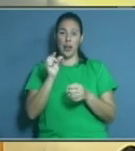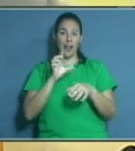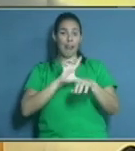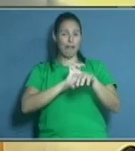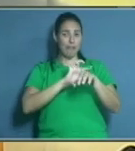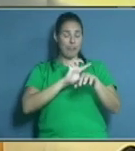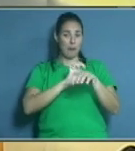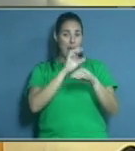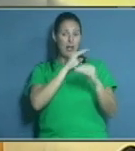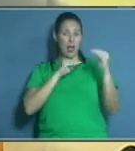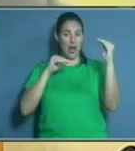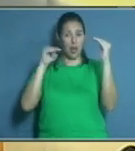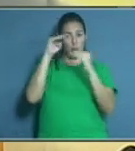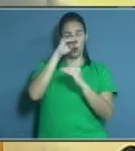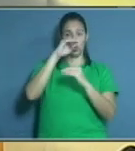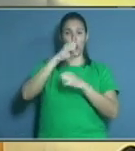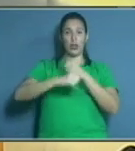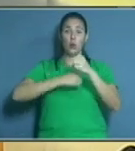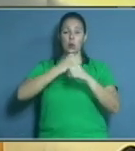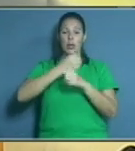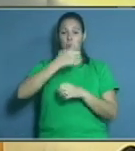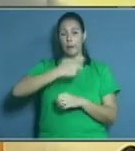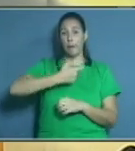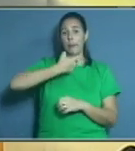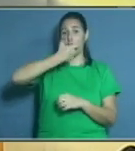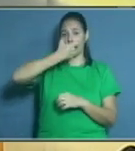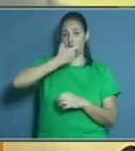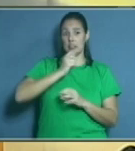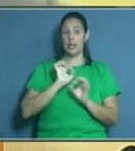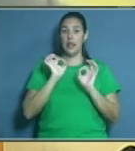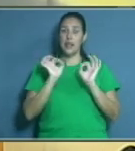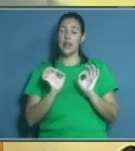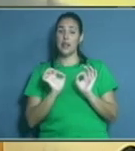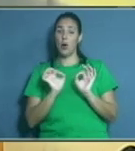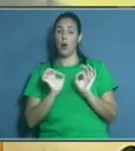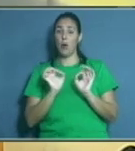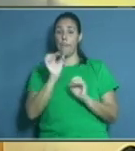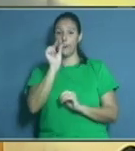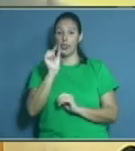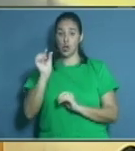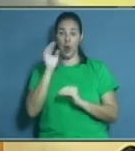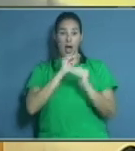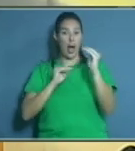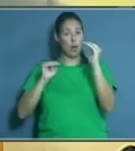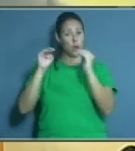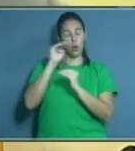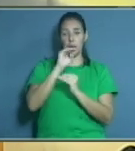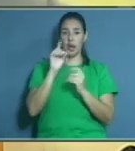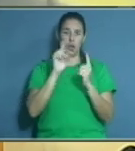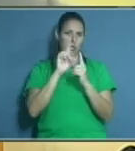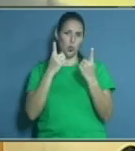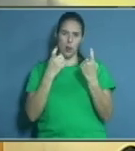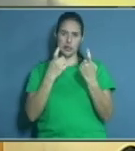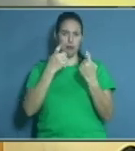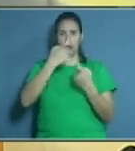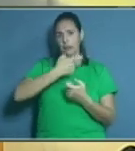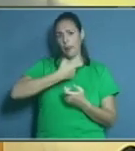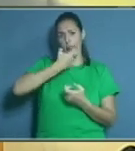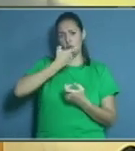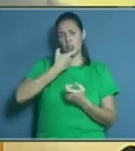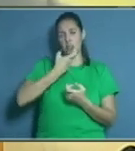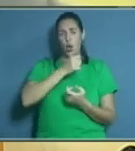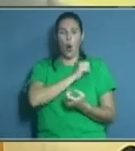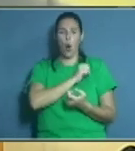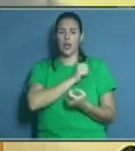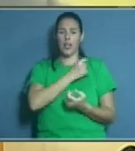en adultos mayores que utilizan prótesis dental y aquellos adultos mayores que no necesitan prótesis dental o que han decid